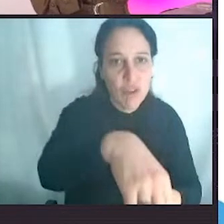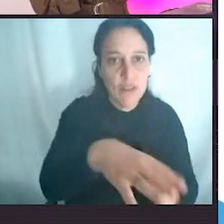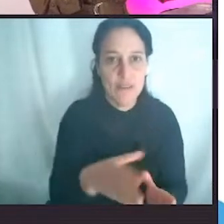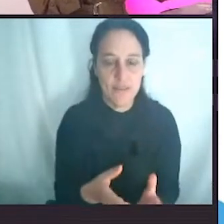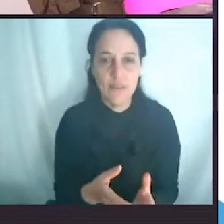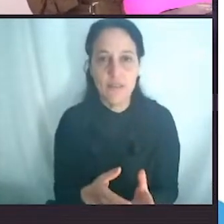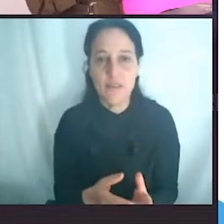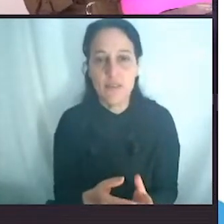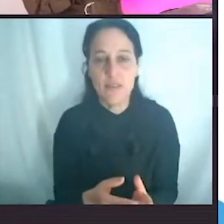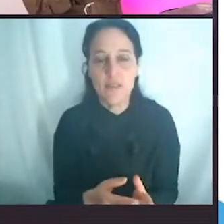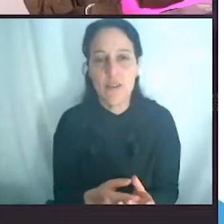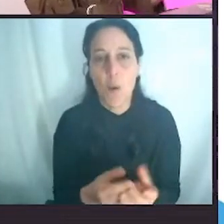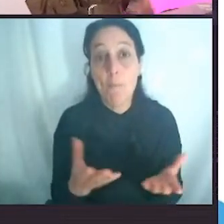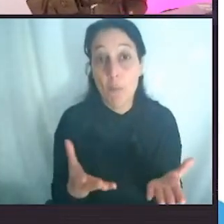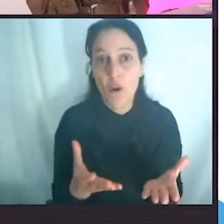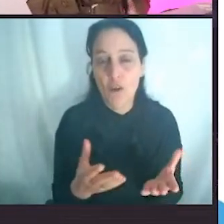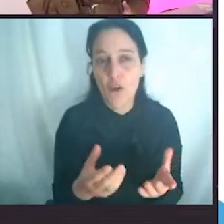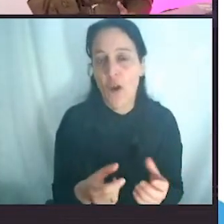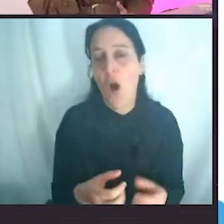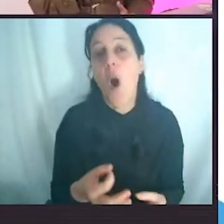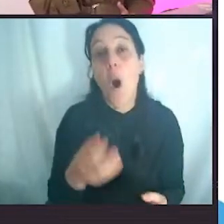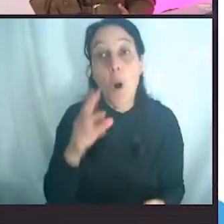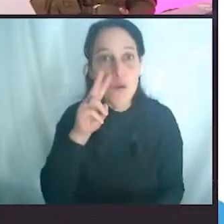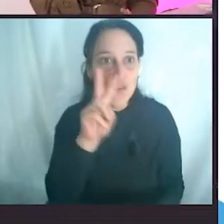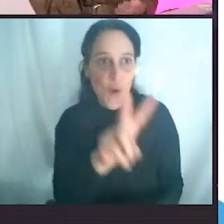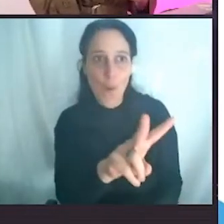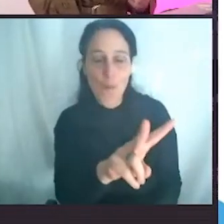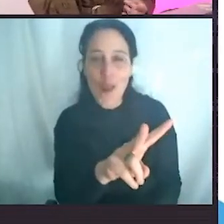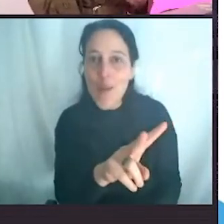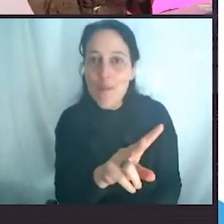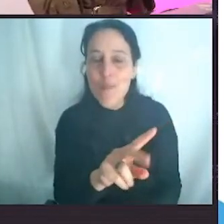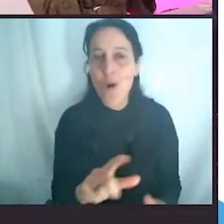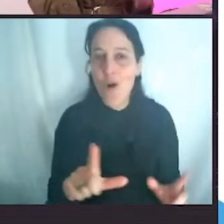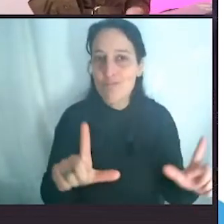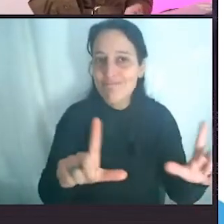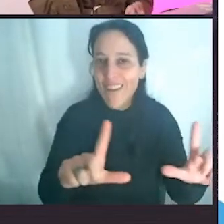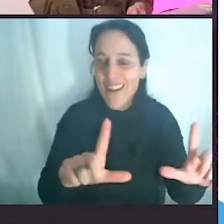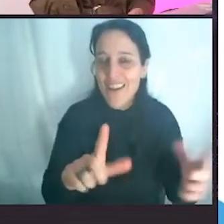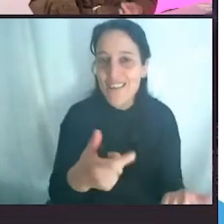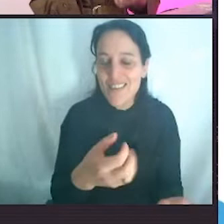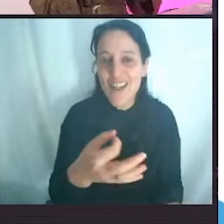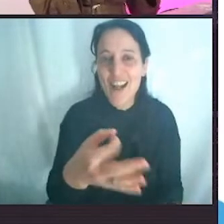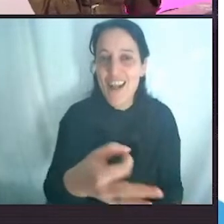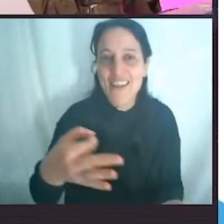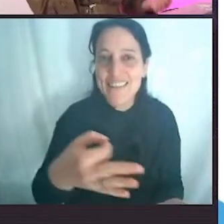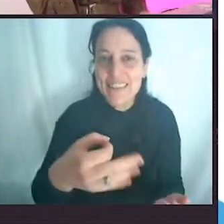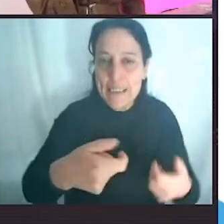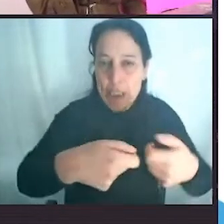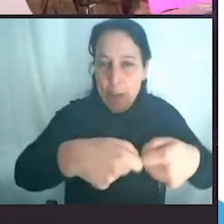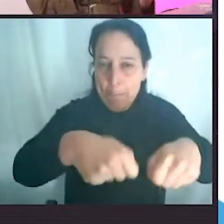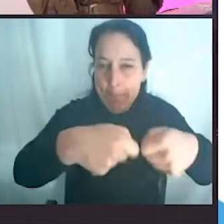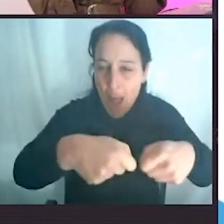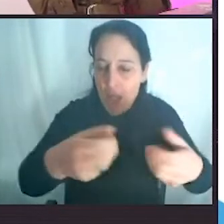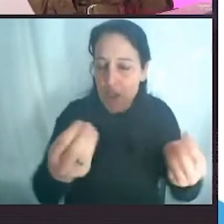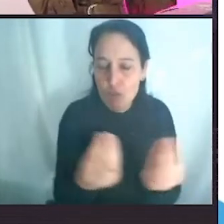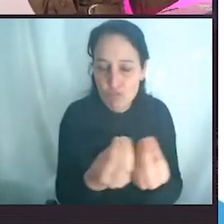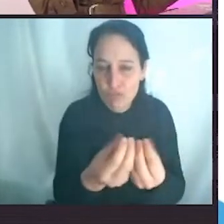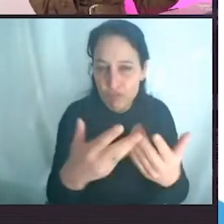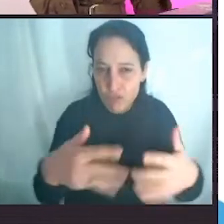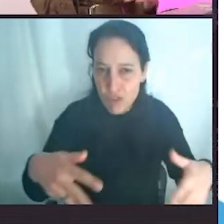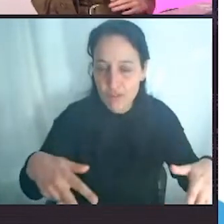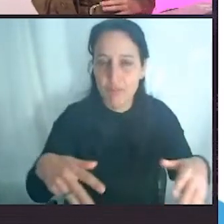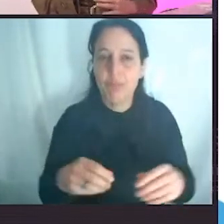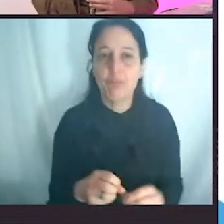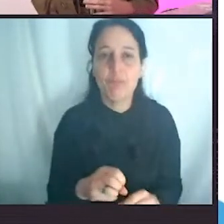islas gigantes de plástico que vemos en los documentales, afecta a los ecosistemas, entra en la vida marina y de esa manera se va